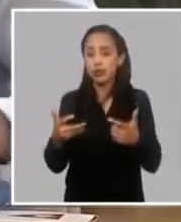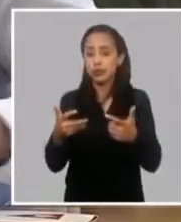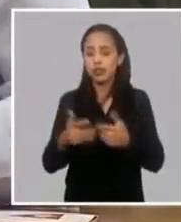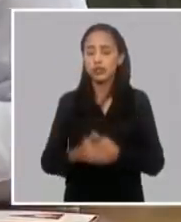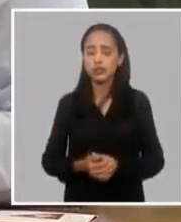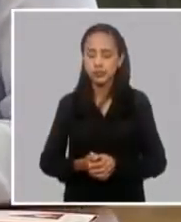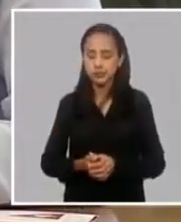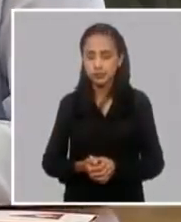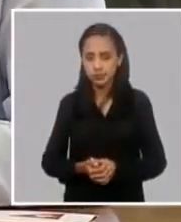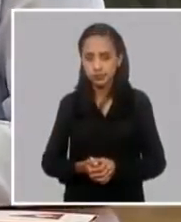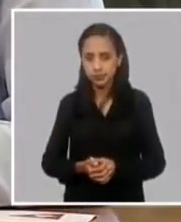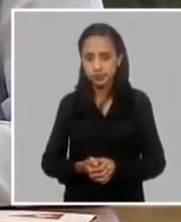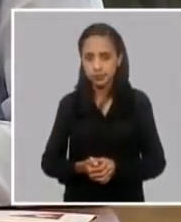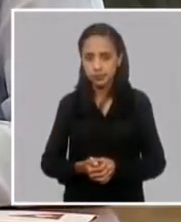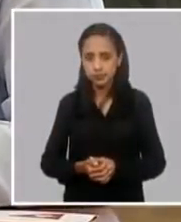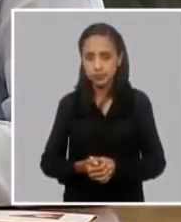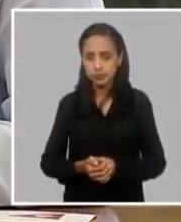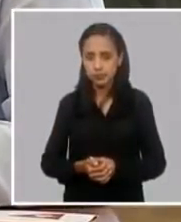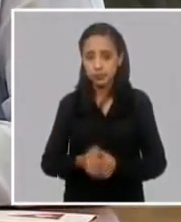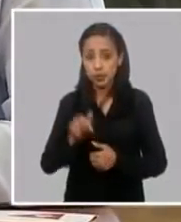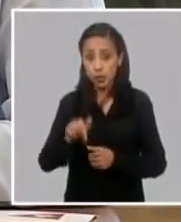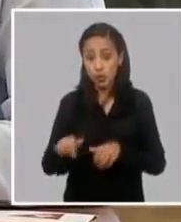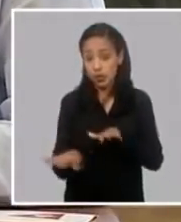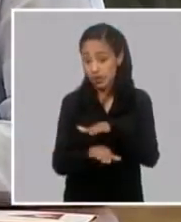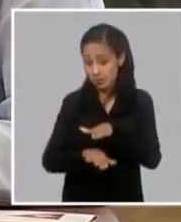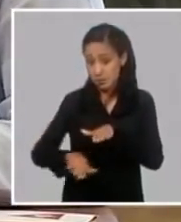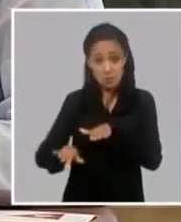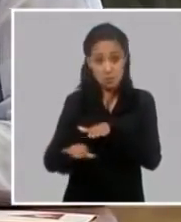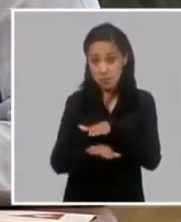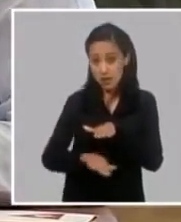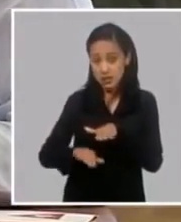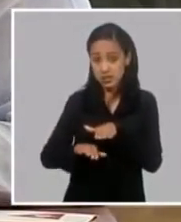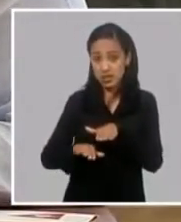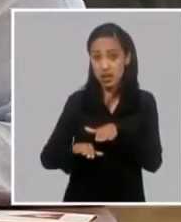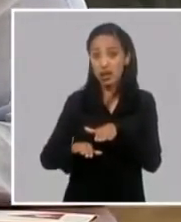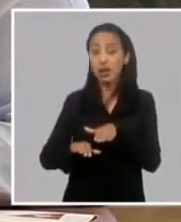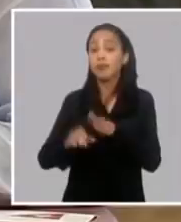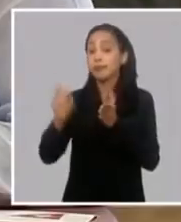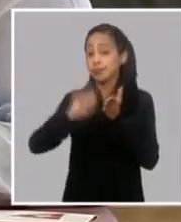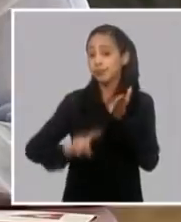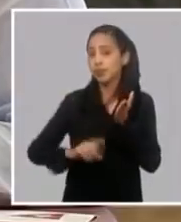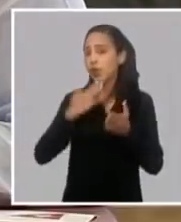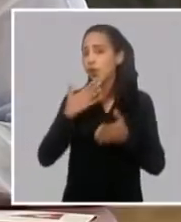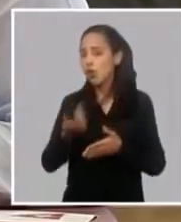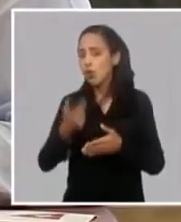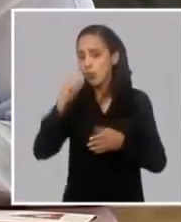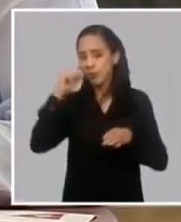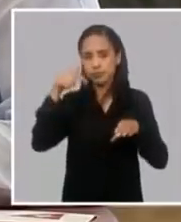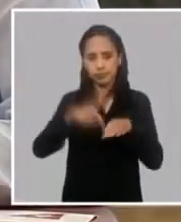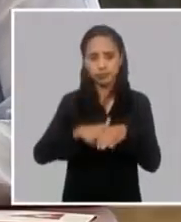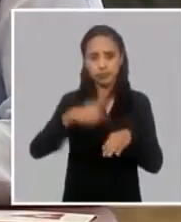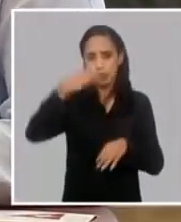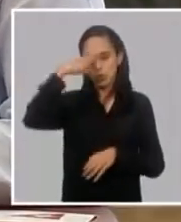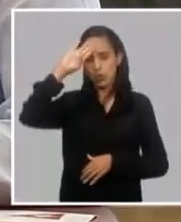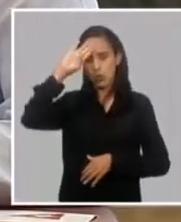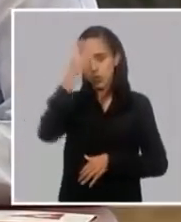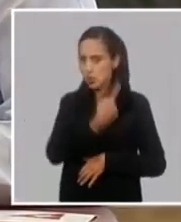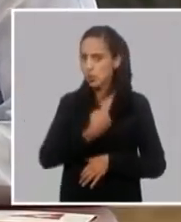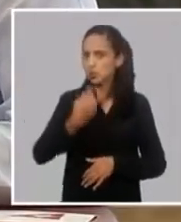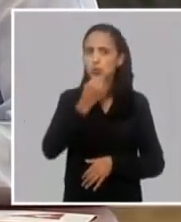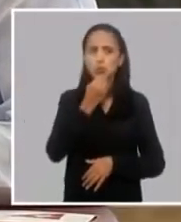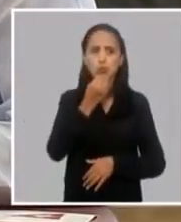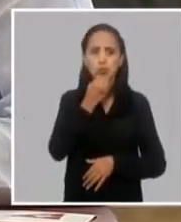parte básica de nuestra generación eléctrica está montada en termoeléctrica que consumen crudo nacional. Nosotros somos capaces de